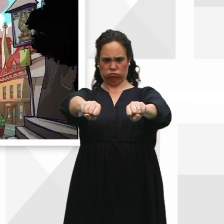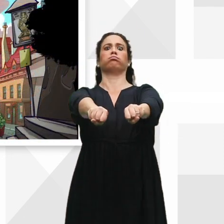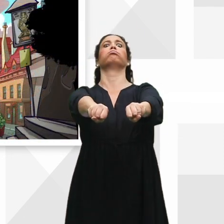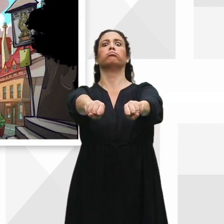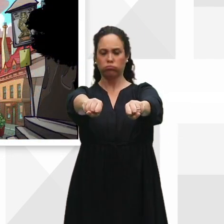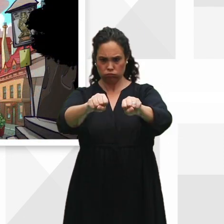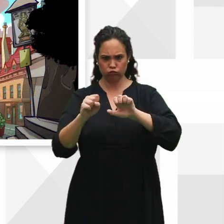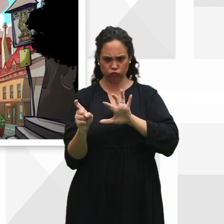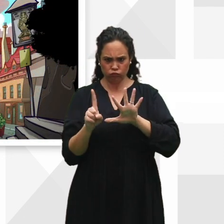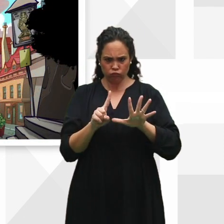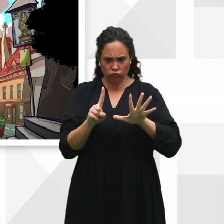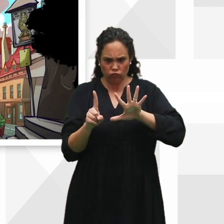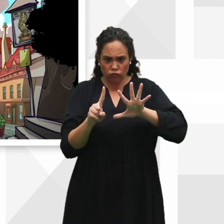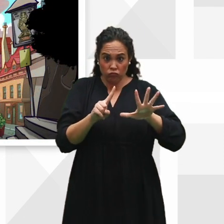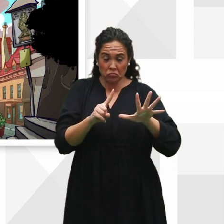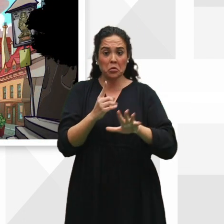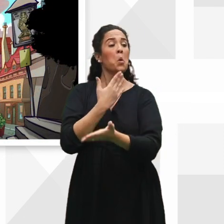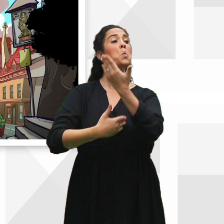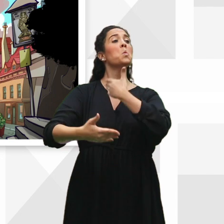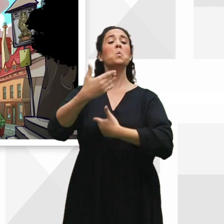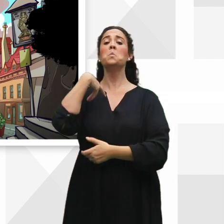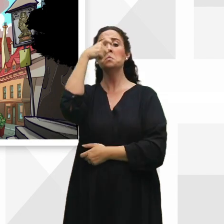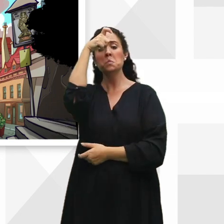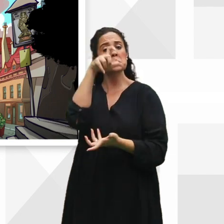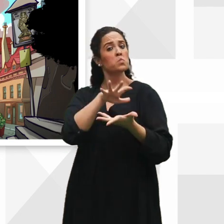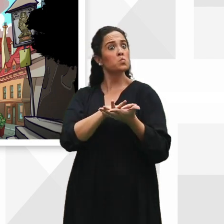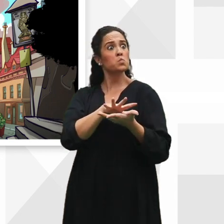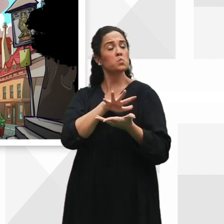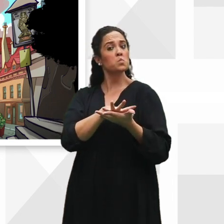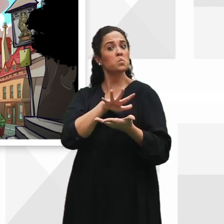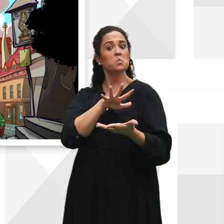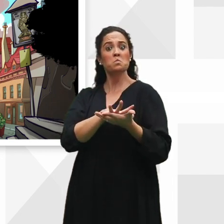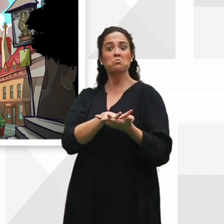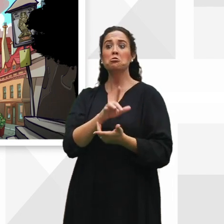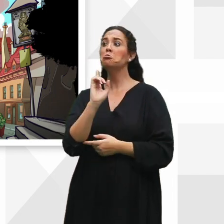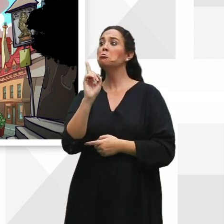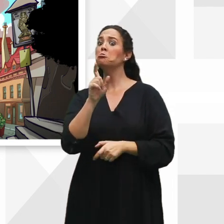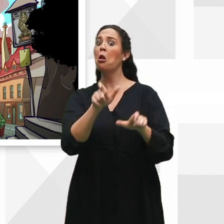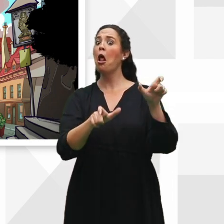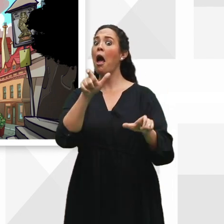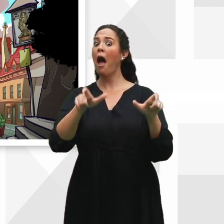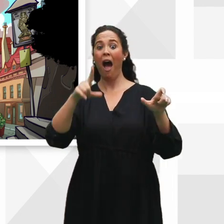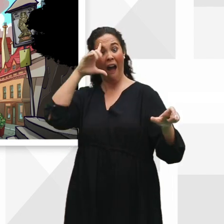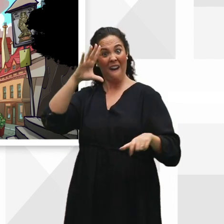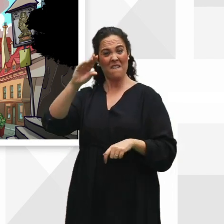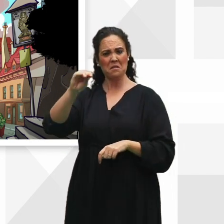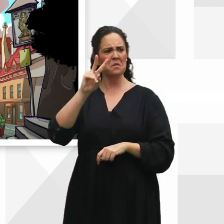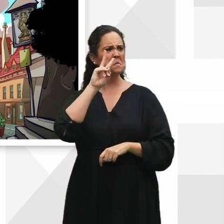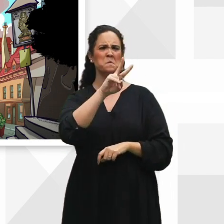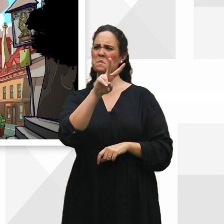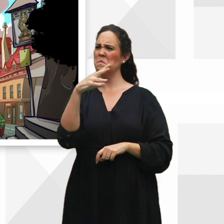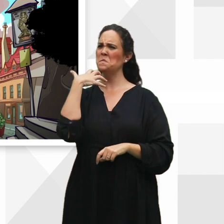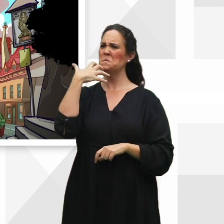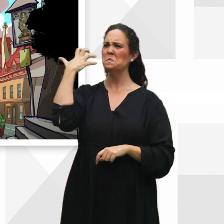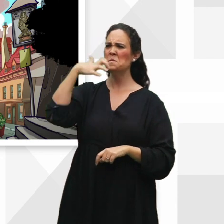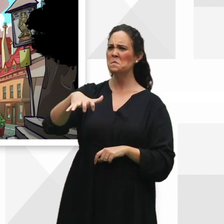Hasta ese momento reinaba la tranquilidad en el pueblo. Solo los más avispados veían algo extraño. ¿Lo